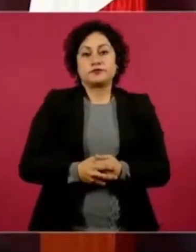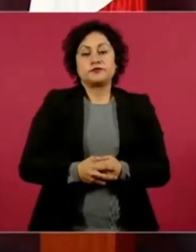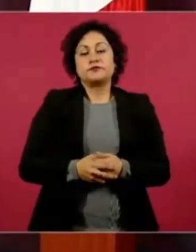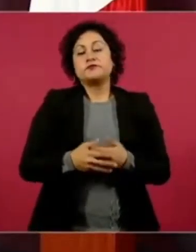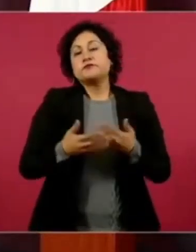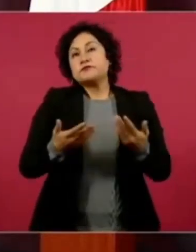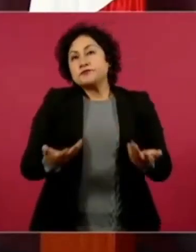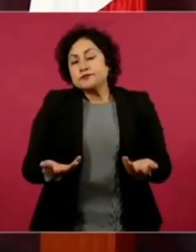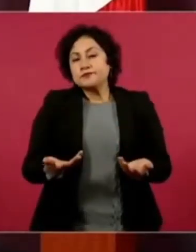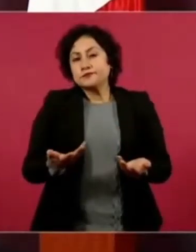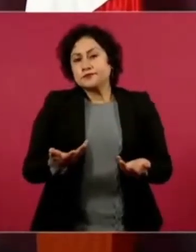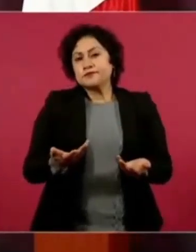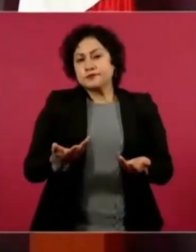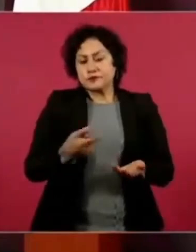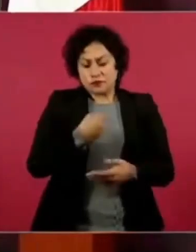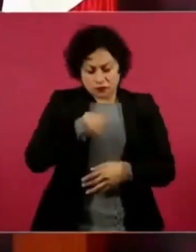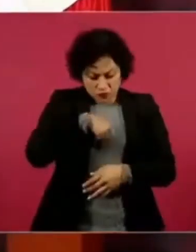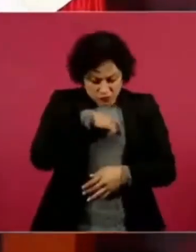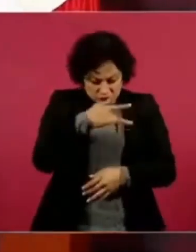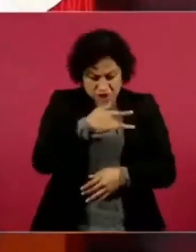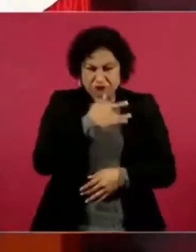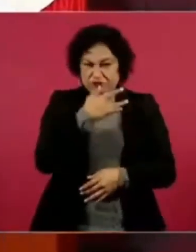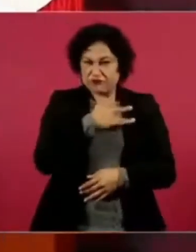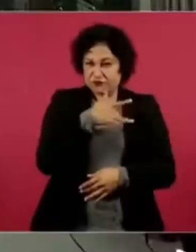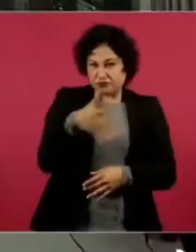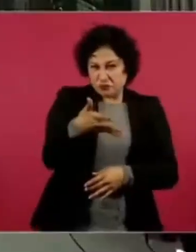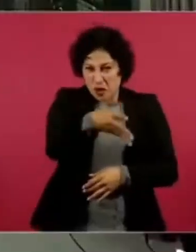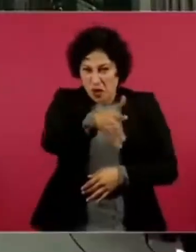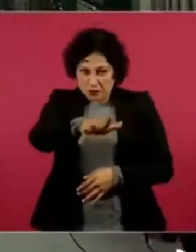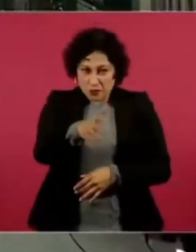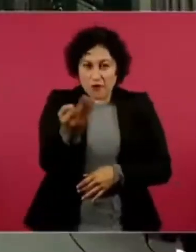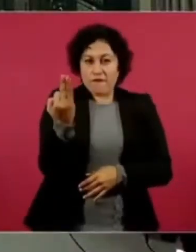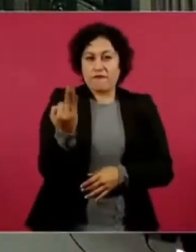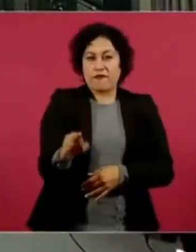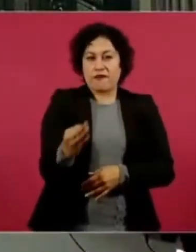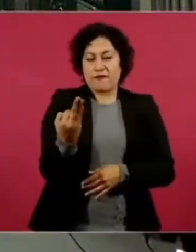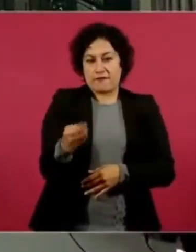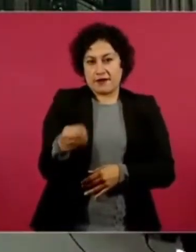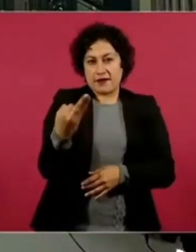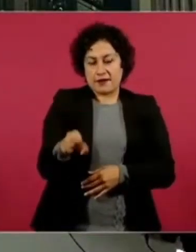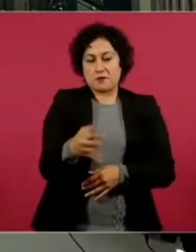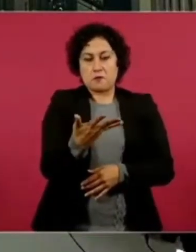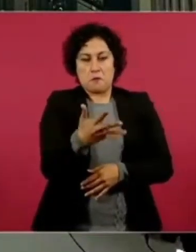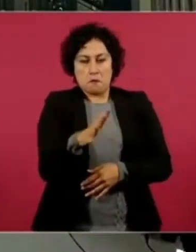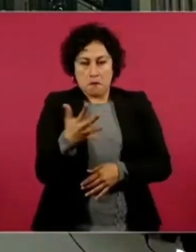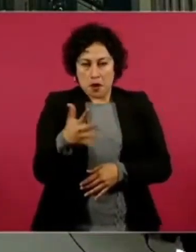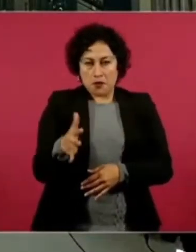Queremos que a más tardar en febrero, a más tardar todos,